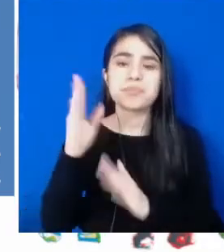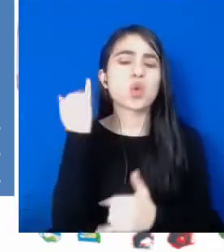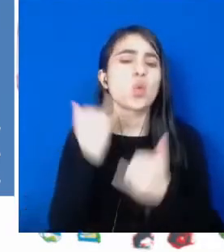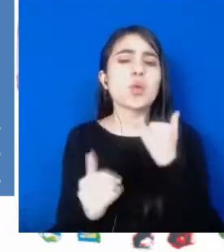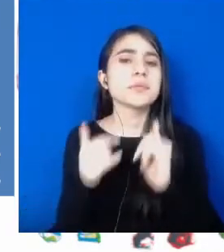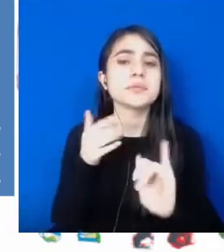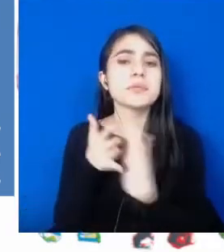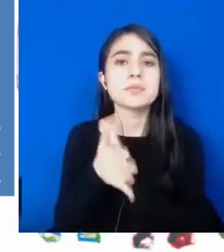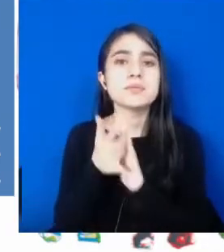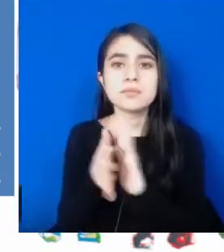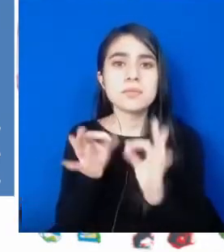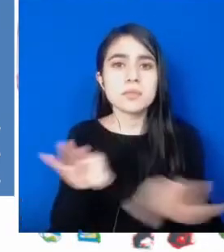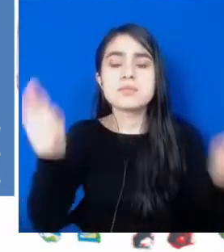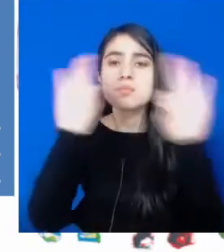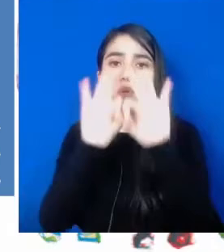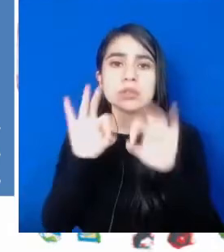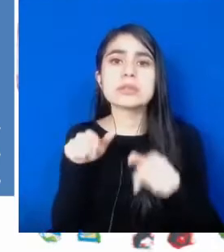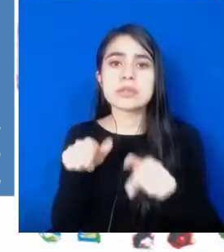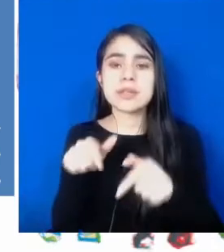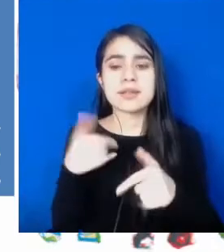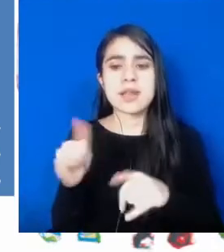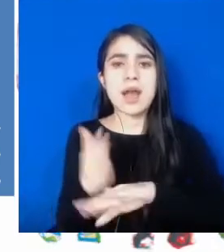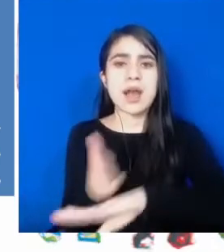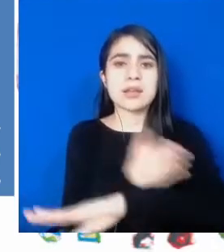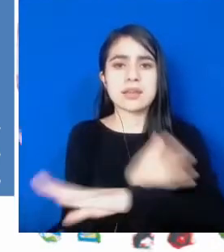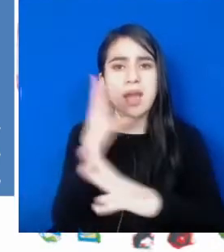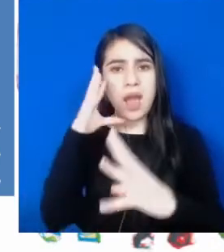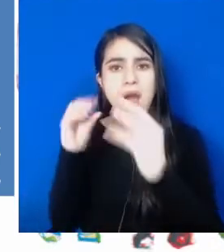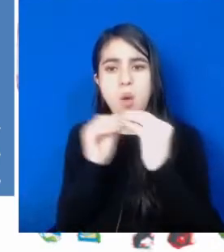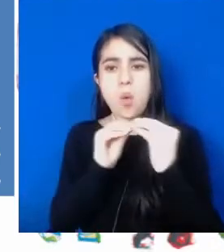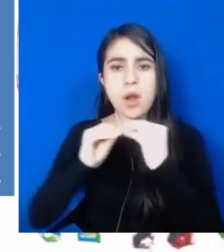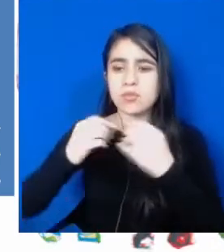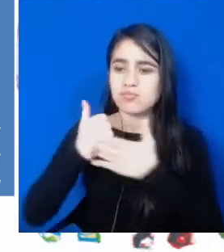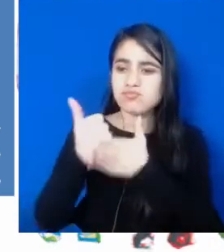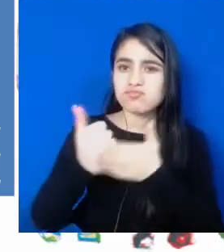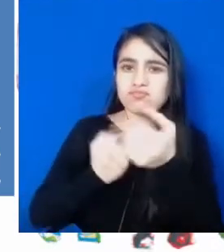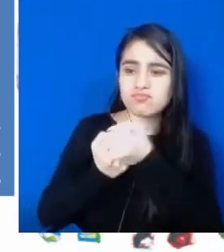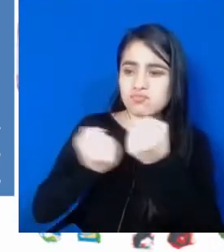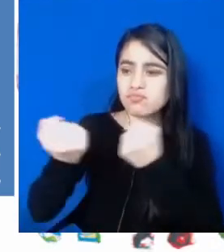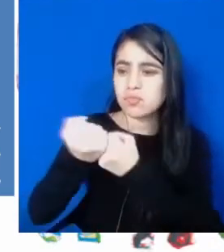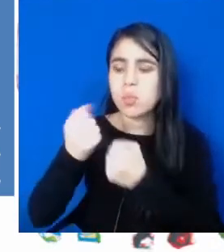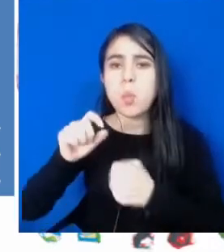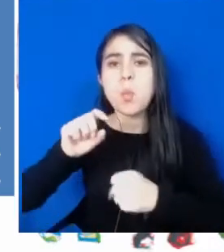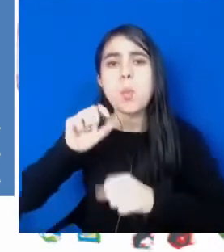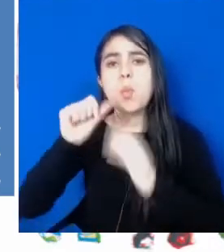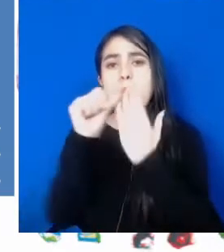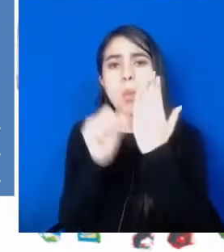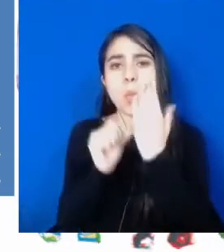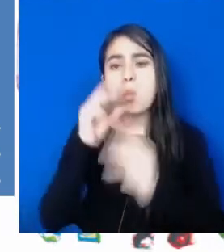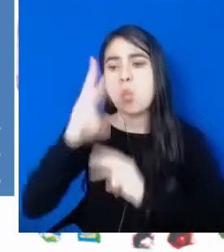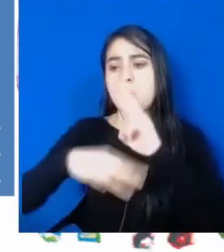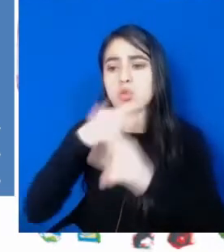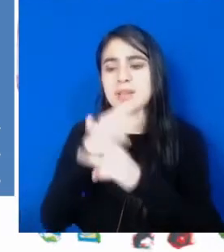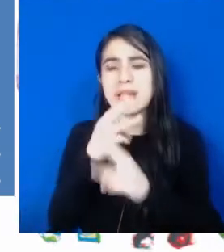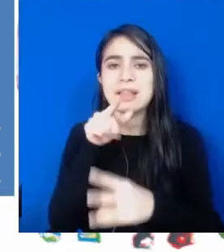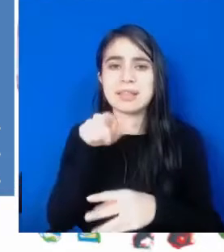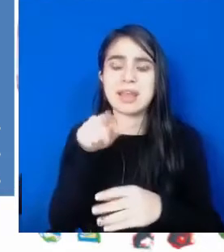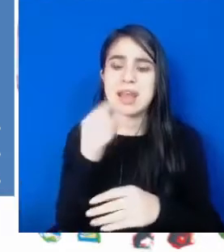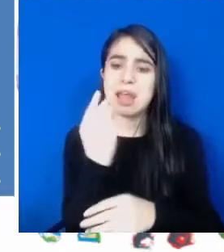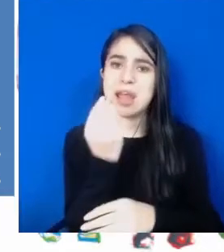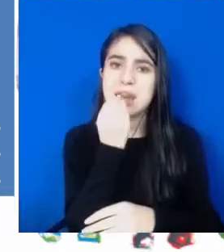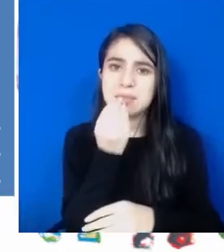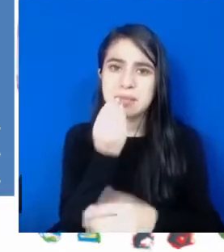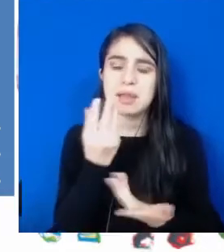importancia. Por último, quiero mencionar un importante acuerdo de cooperación con el Programa Mundial de Alimentos,